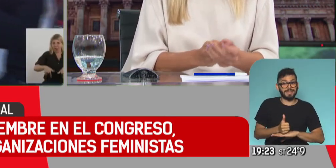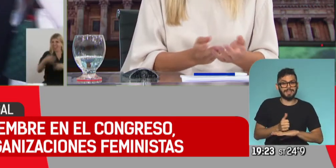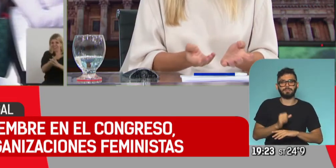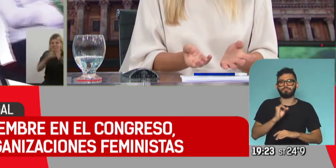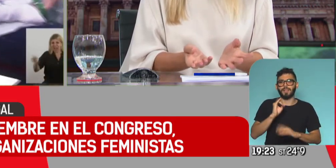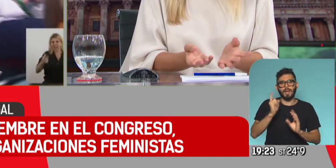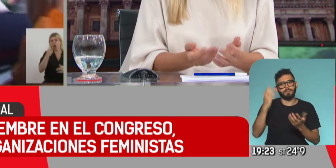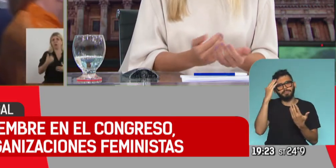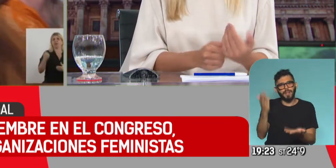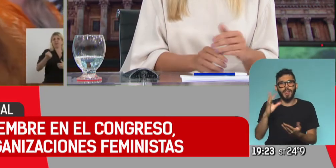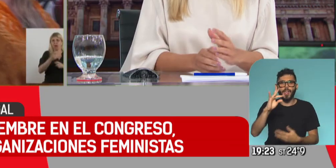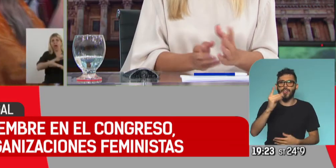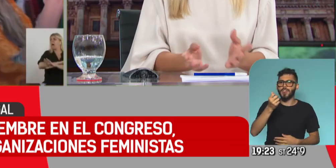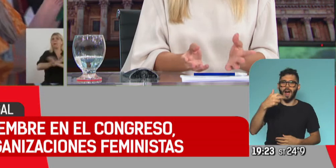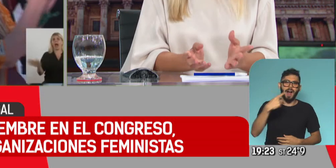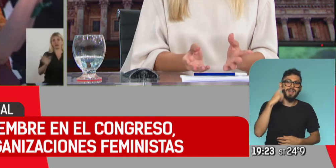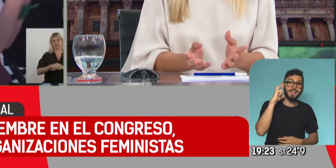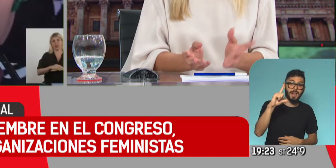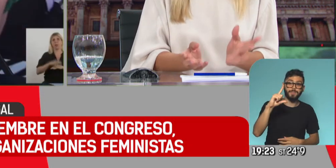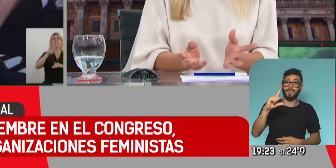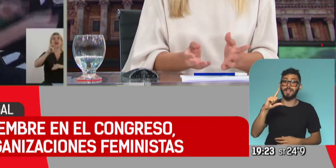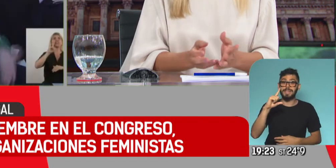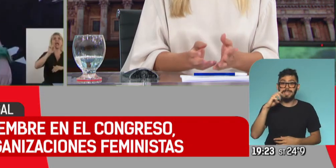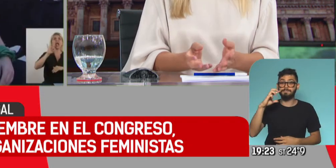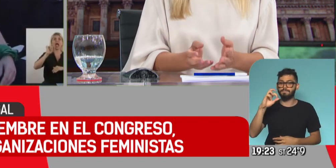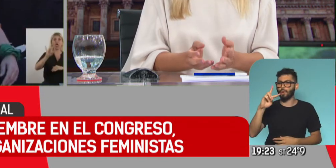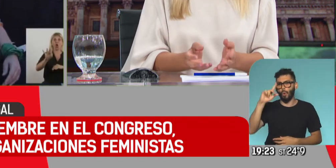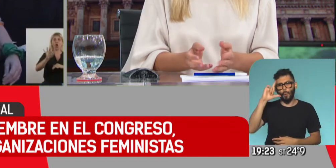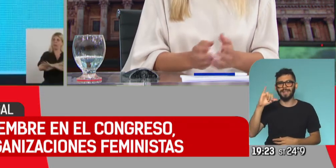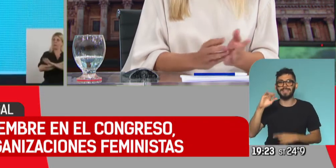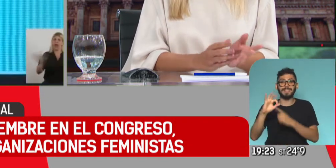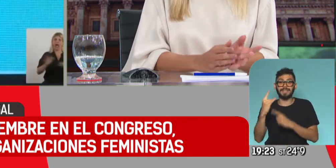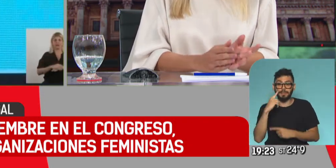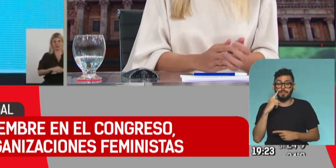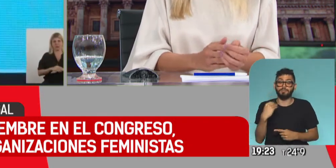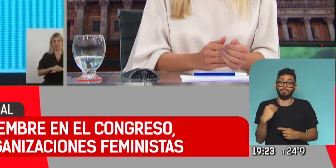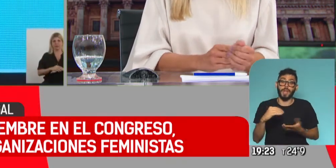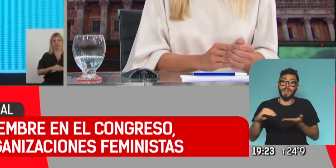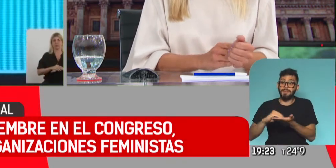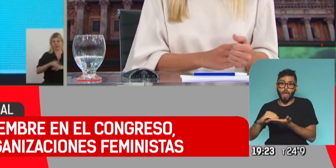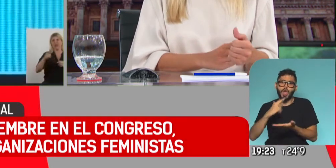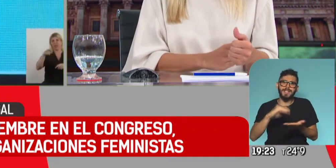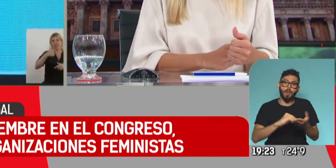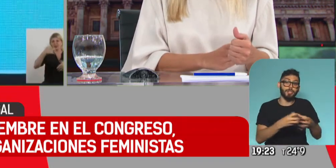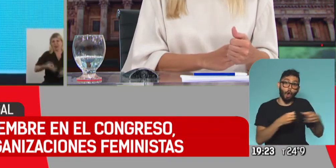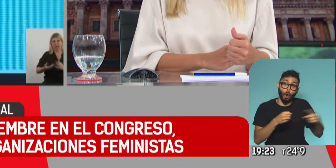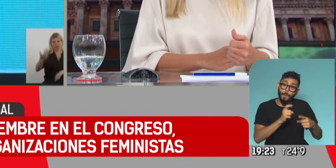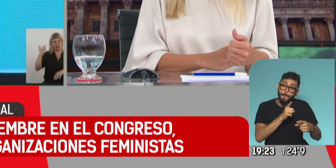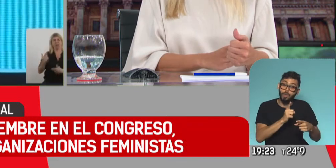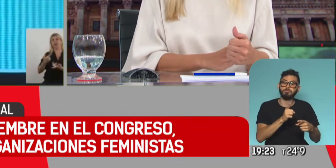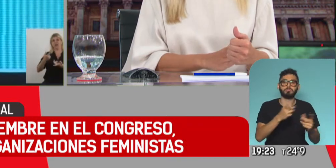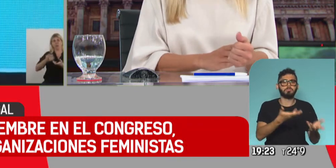figura de Daniel Lipovsky, porque sabemos que los demás legisladores de la oposición, tanto diputados como senadores, habían sido